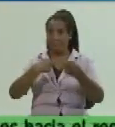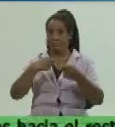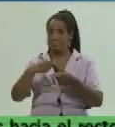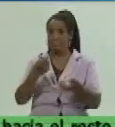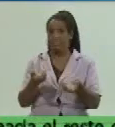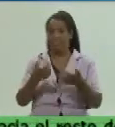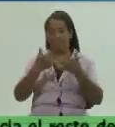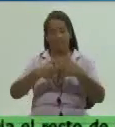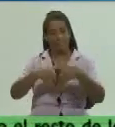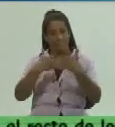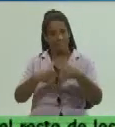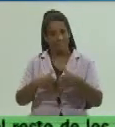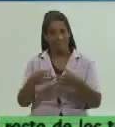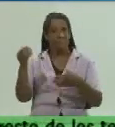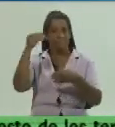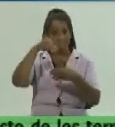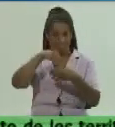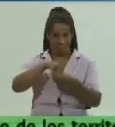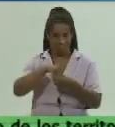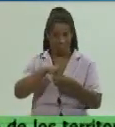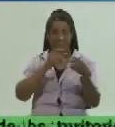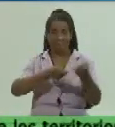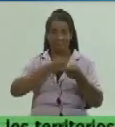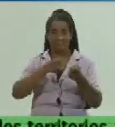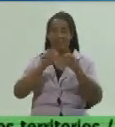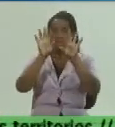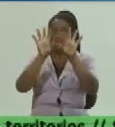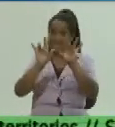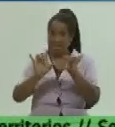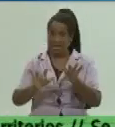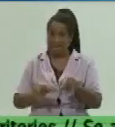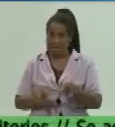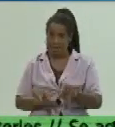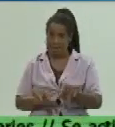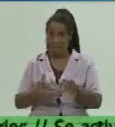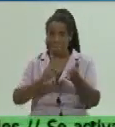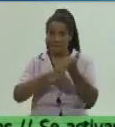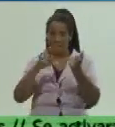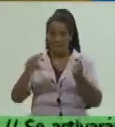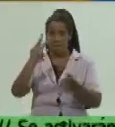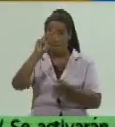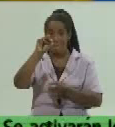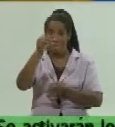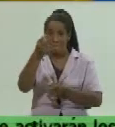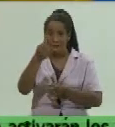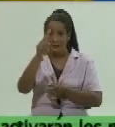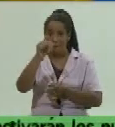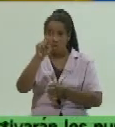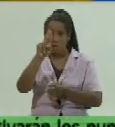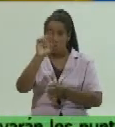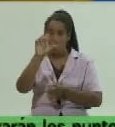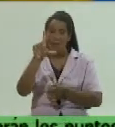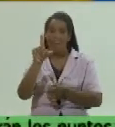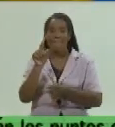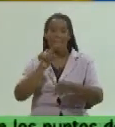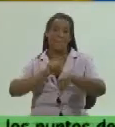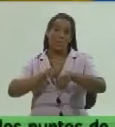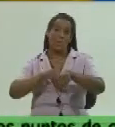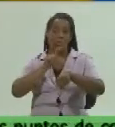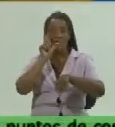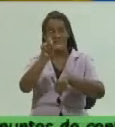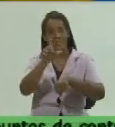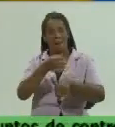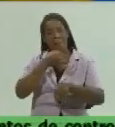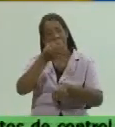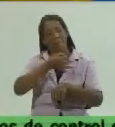los agropecuarios el secretario en la provincia del partido Manuel Pérez Gallego en los minutos finales para darnos sus consideraciones